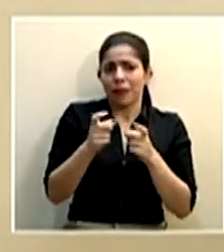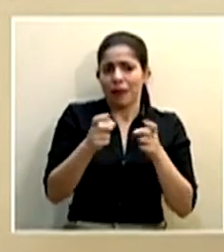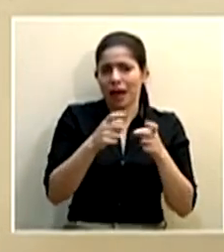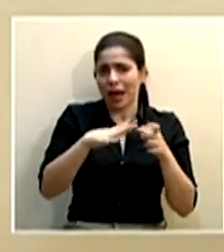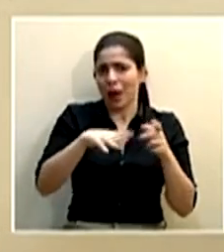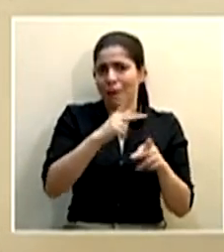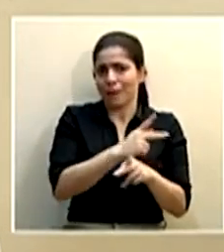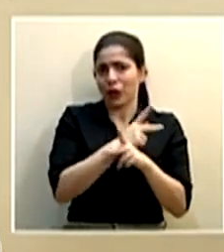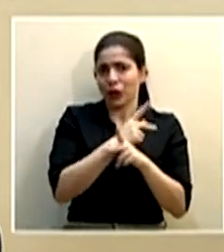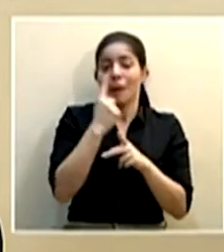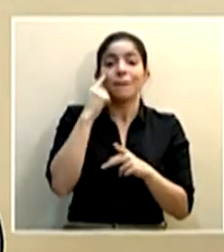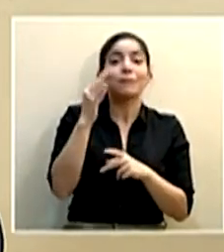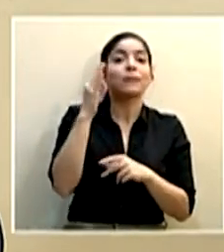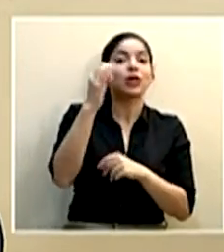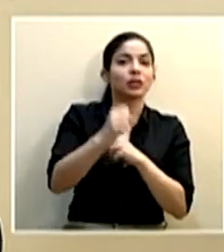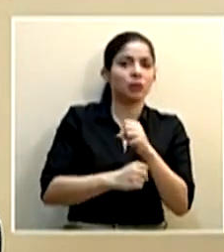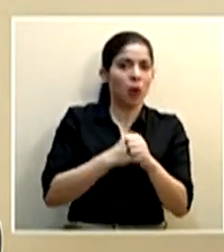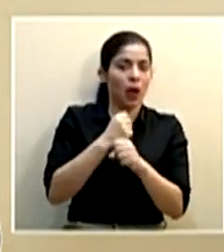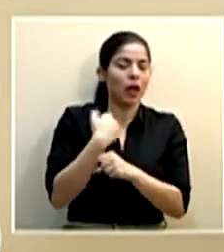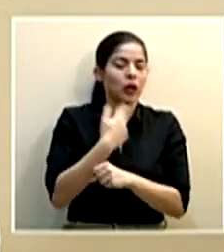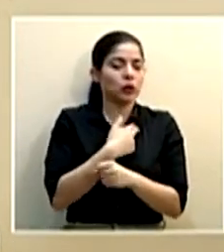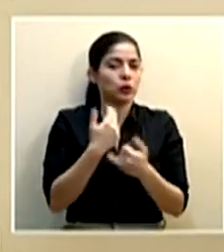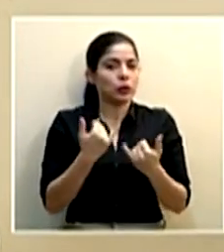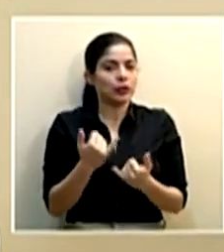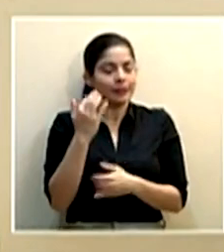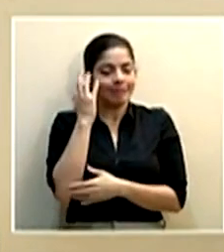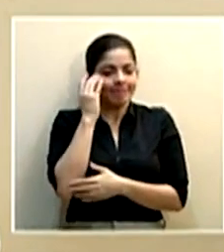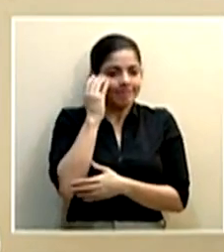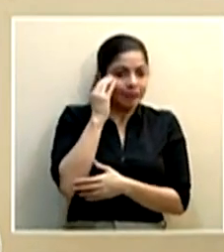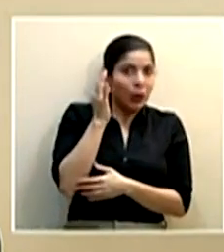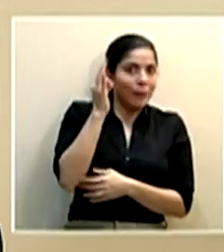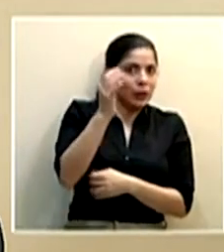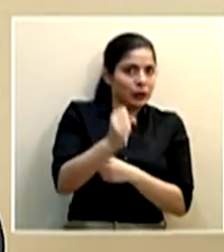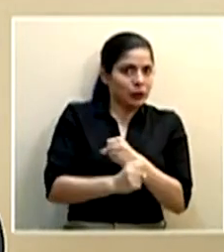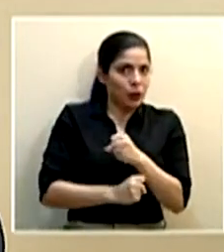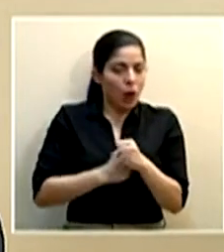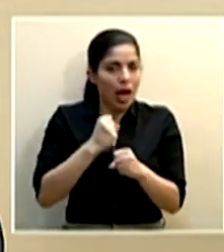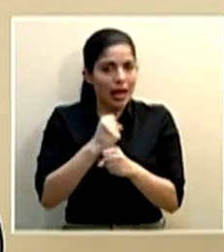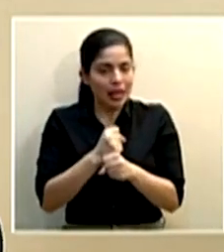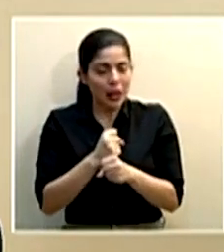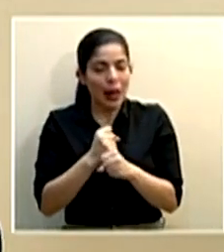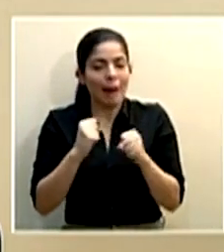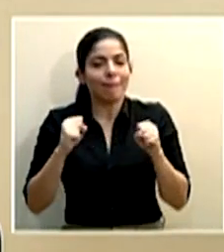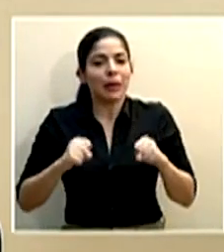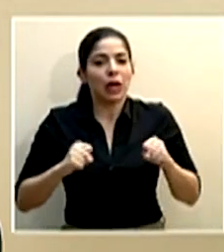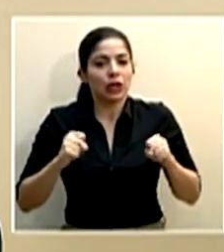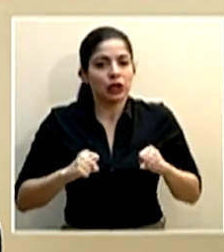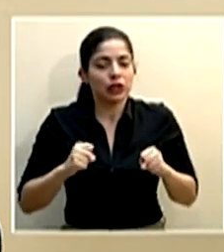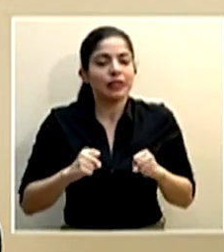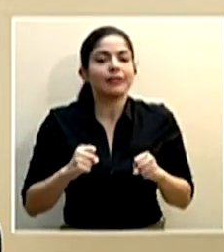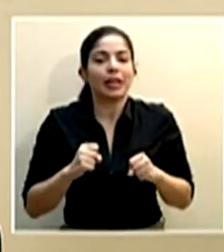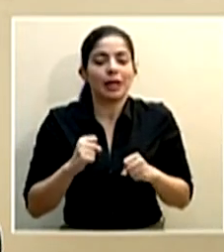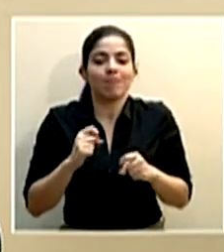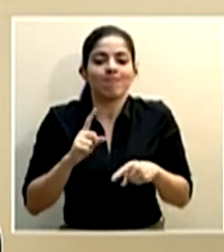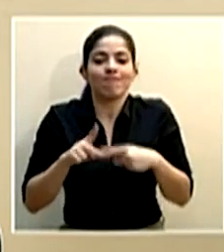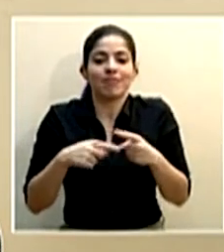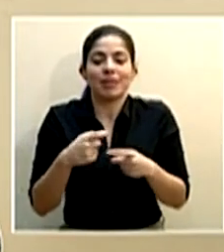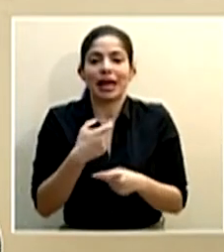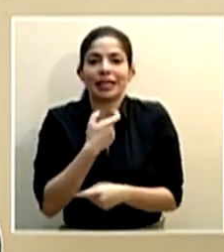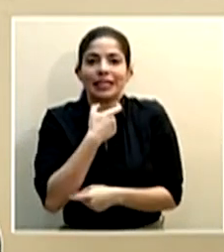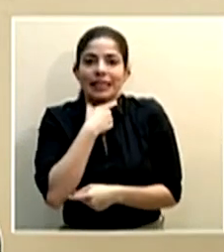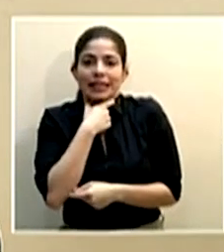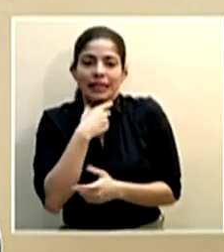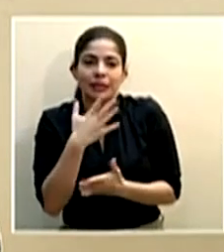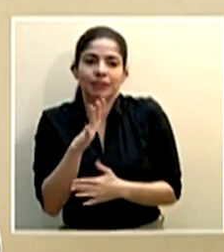protegidas al año siguiente nos preocupa mucho el año siguiente en donde posiblemente tendremos un déficit